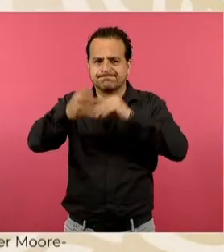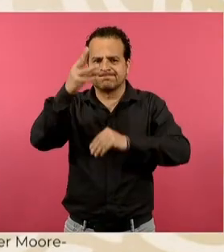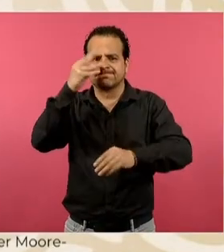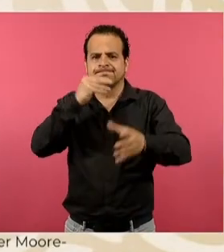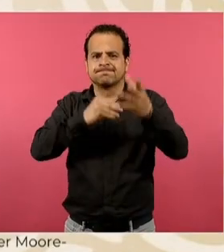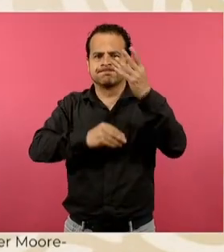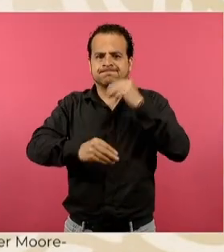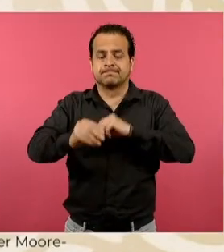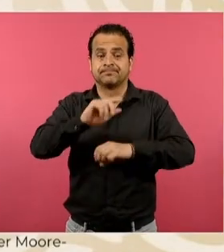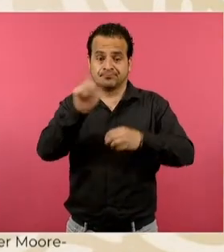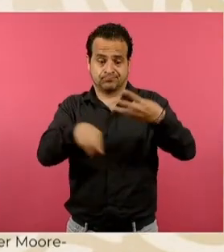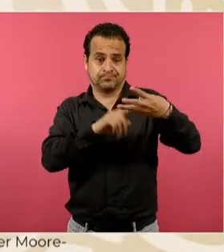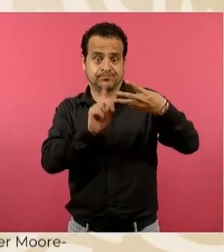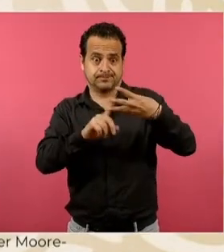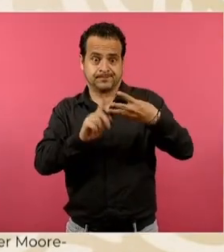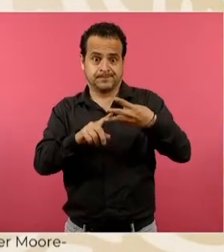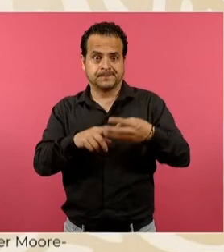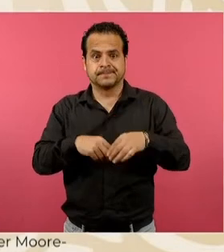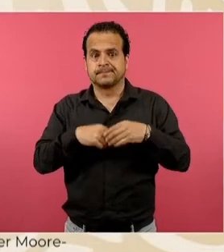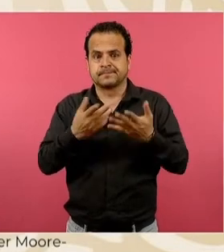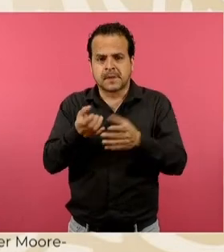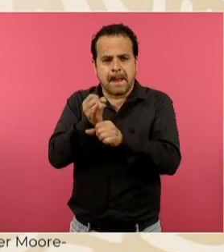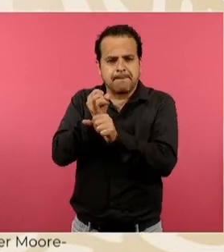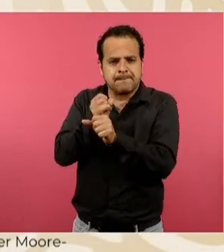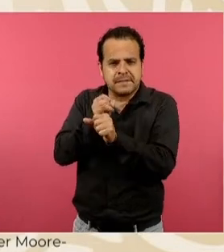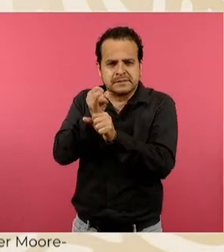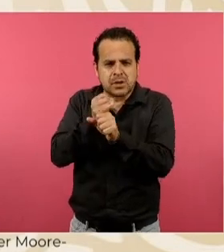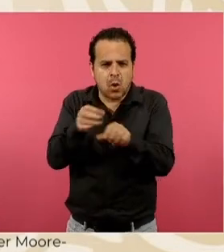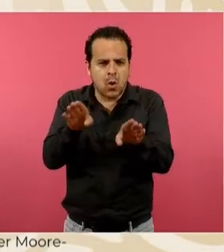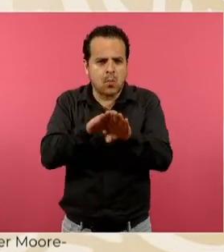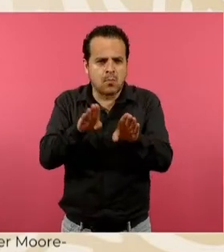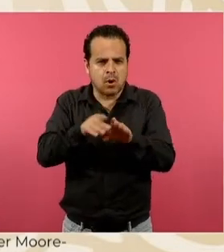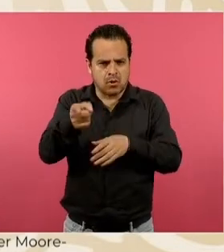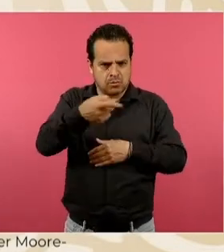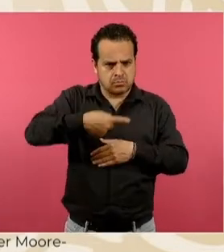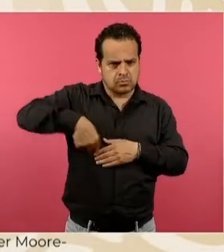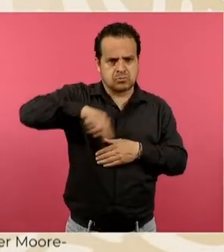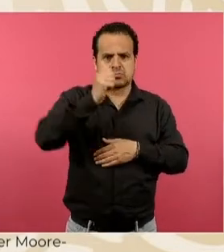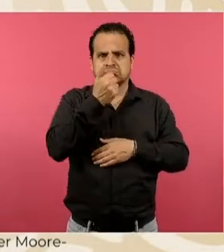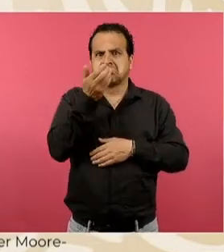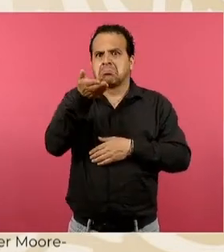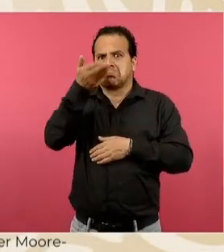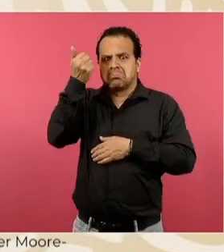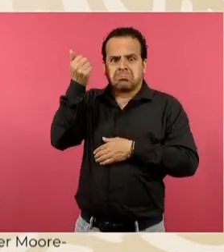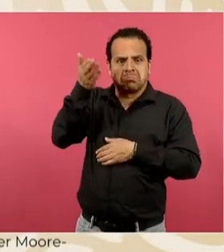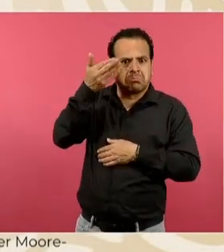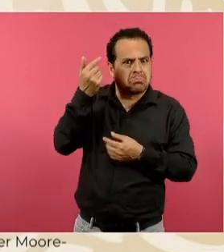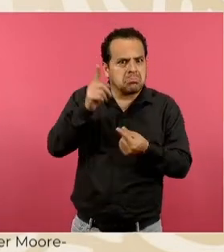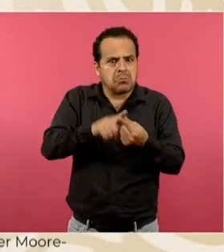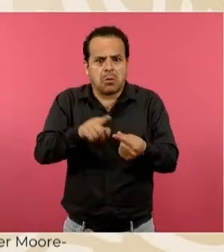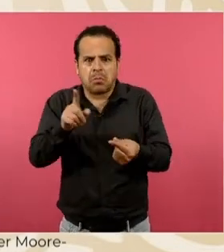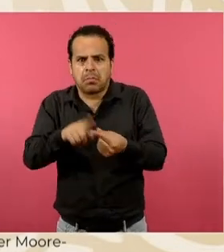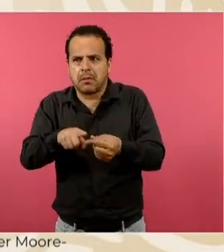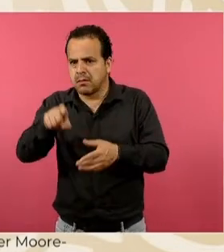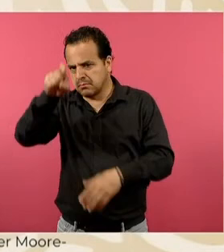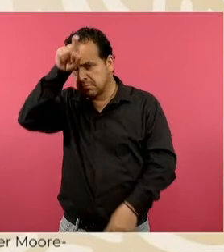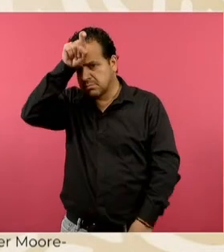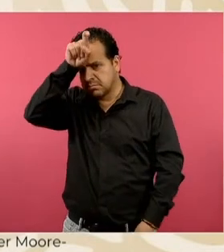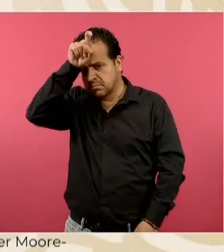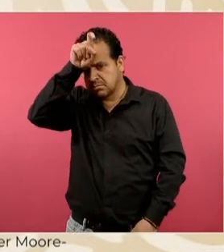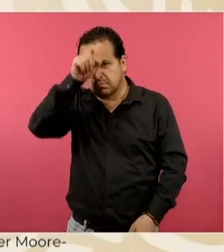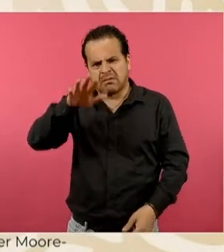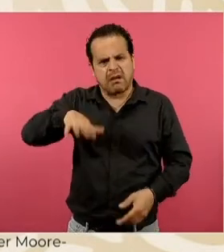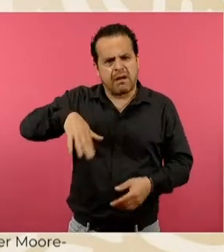decir, yo lo que propongo es si el alumno o las alumnas y los alumnos no saben dónde investigar, les podemos